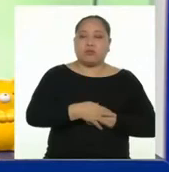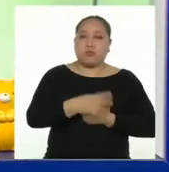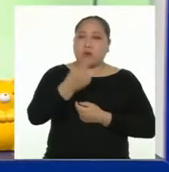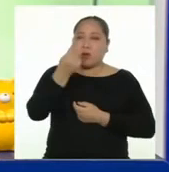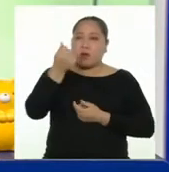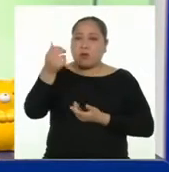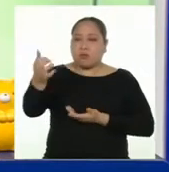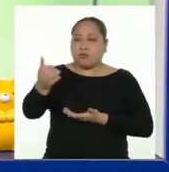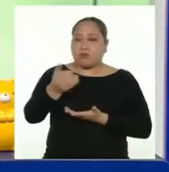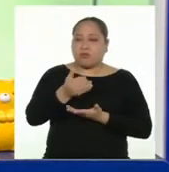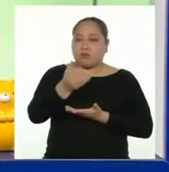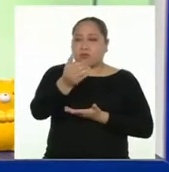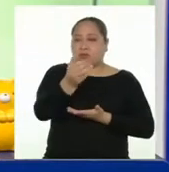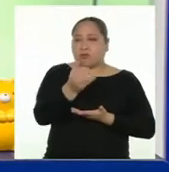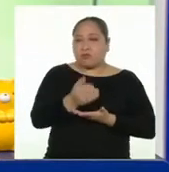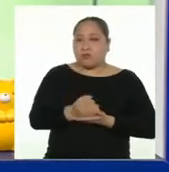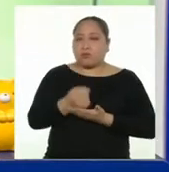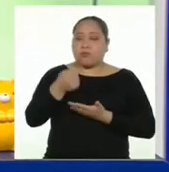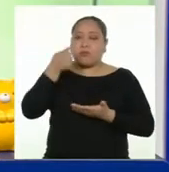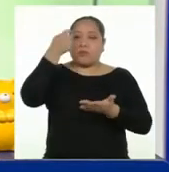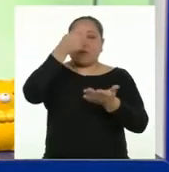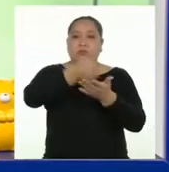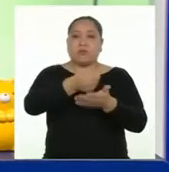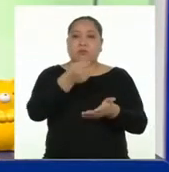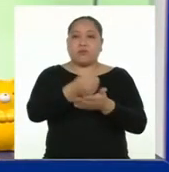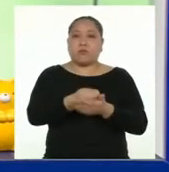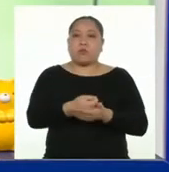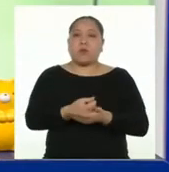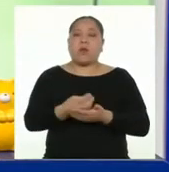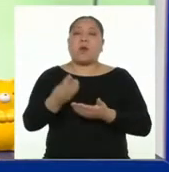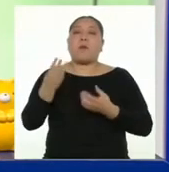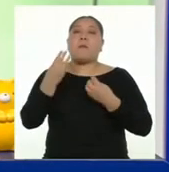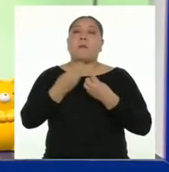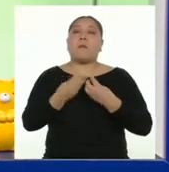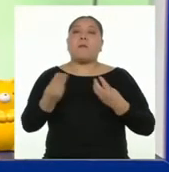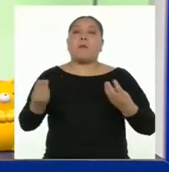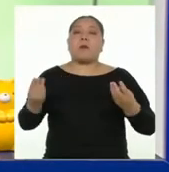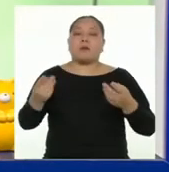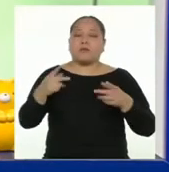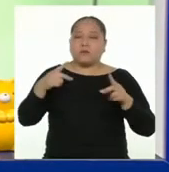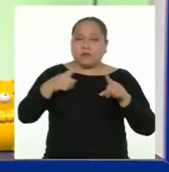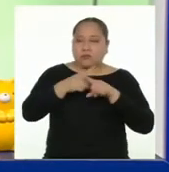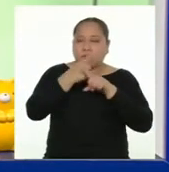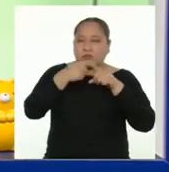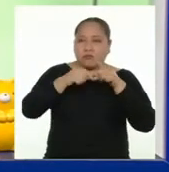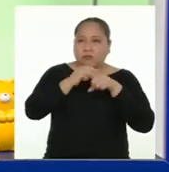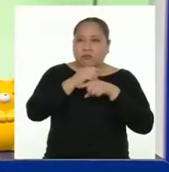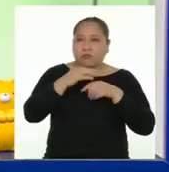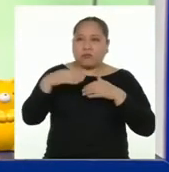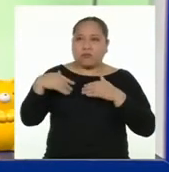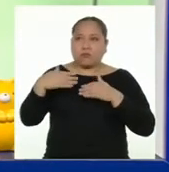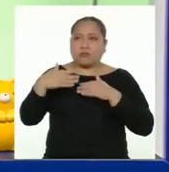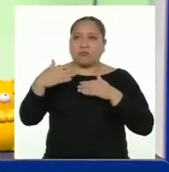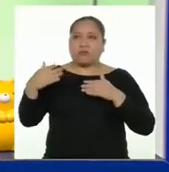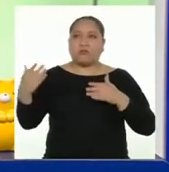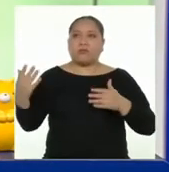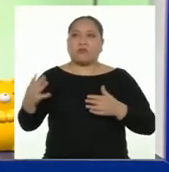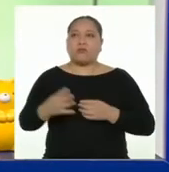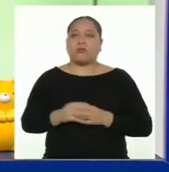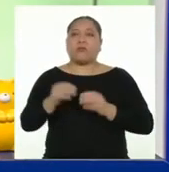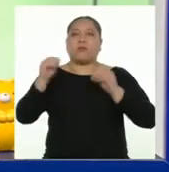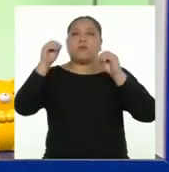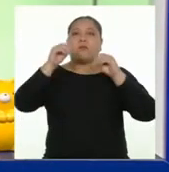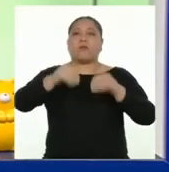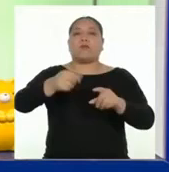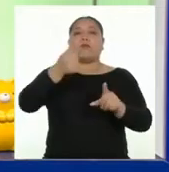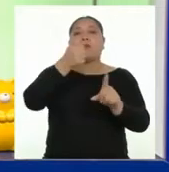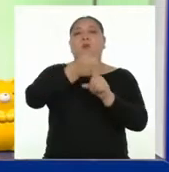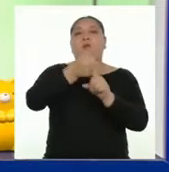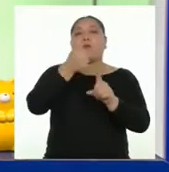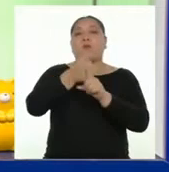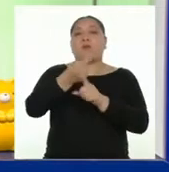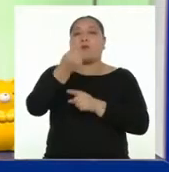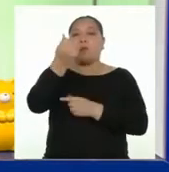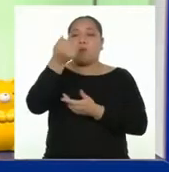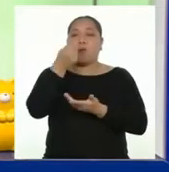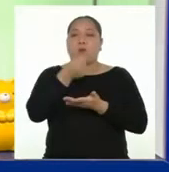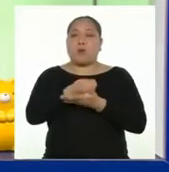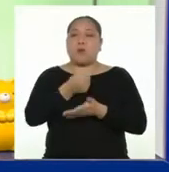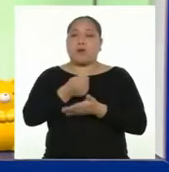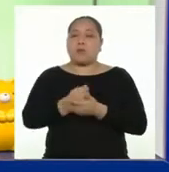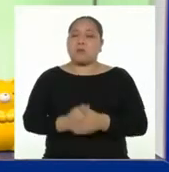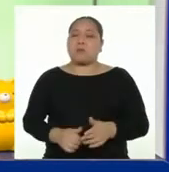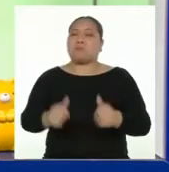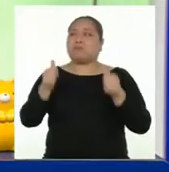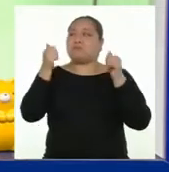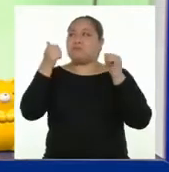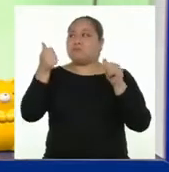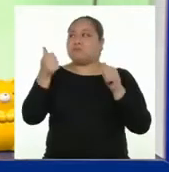El dinero que conseguían con eso lo invertían en más materiales de mejor calidad y eventualmente llegó a generarse sus propios ingresos